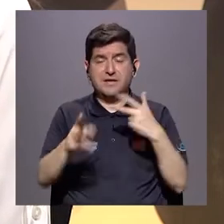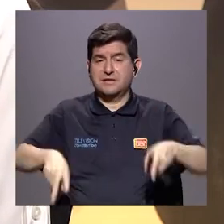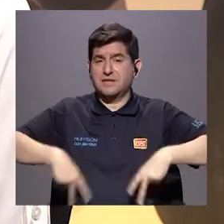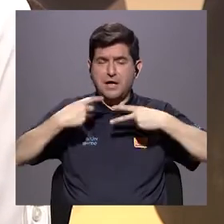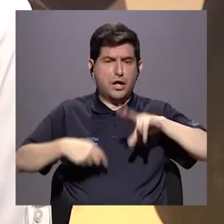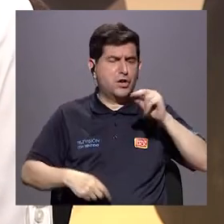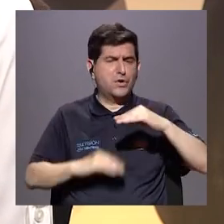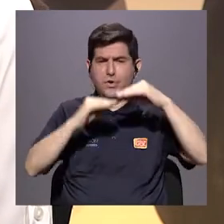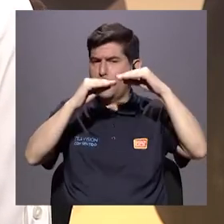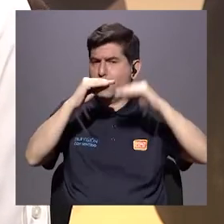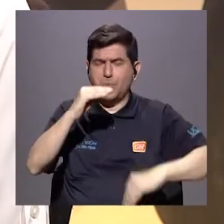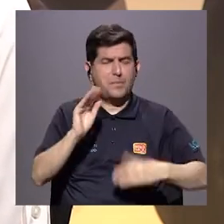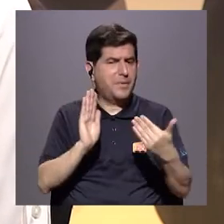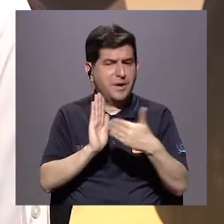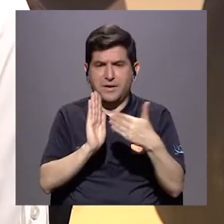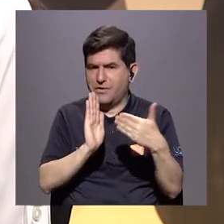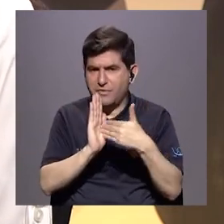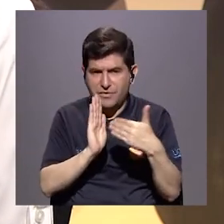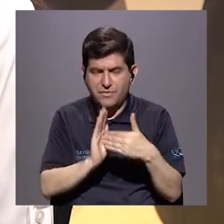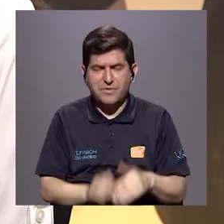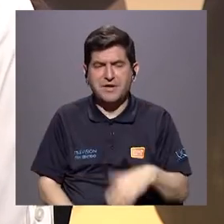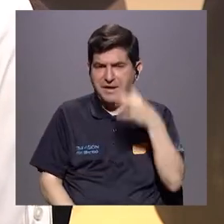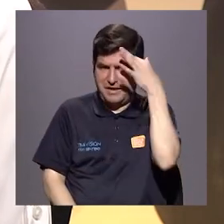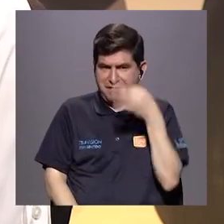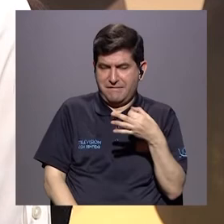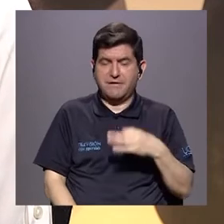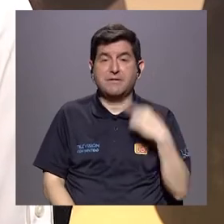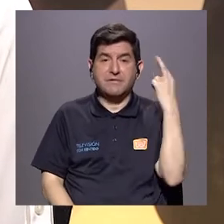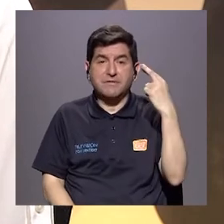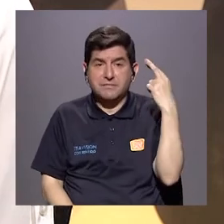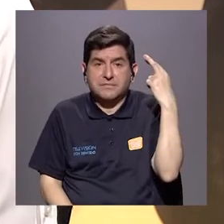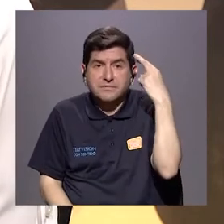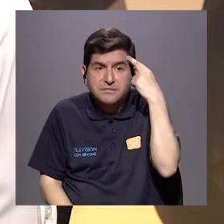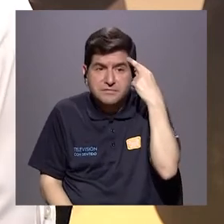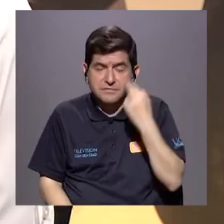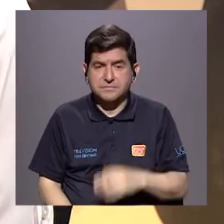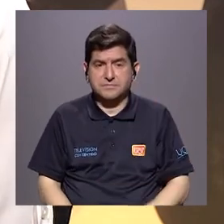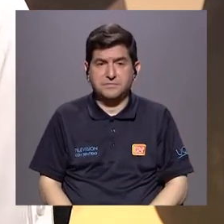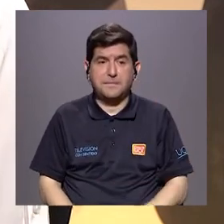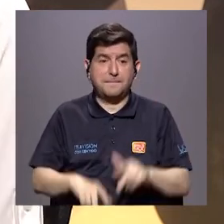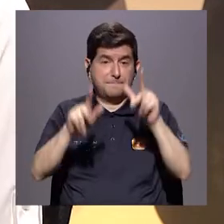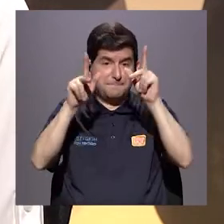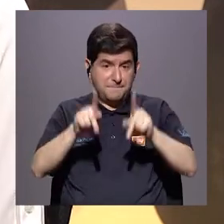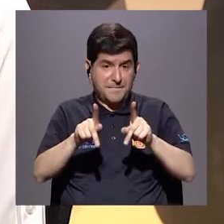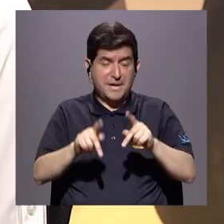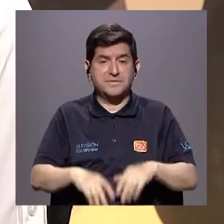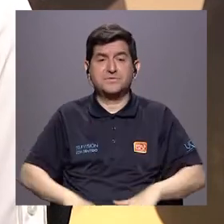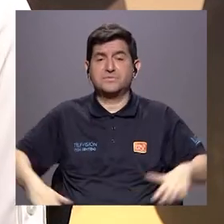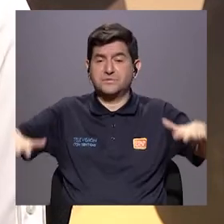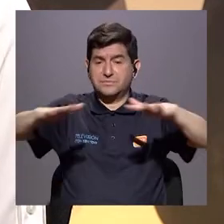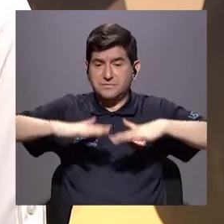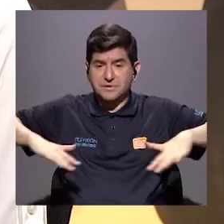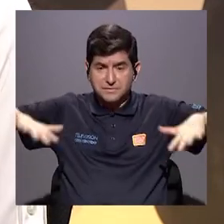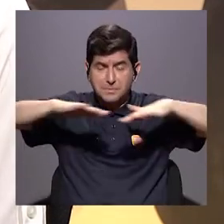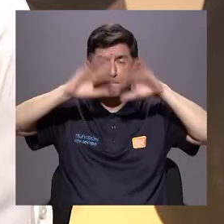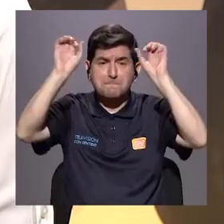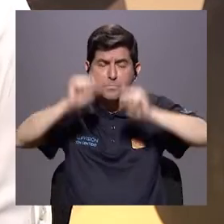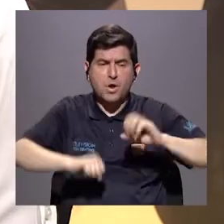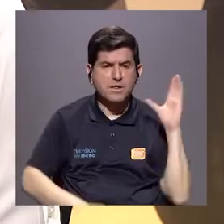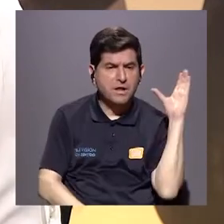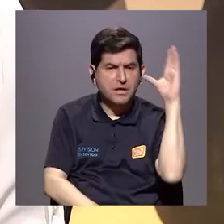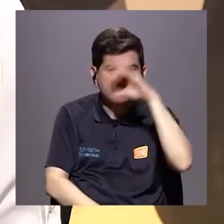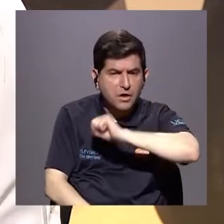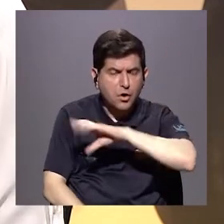no hay que minimizar el daño, las consecuencias. Y por lo tanto, quienes estén en ámbitos en que puedan